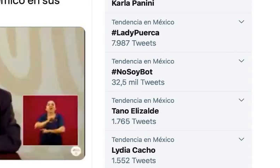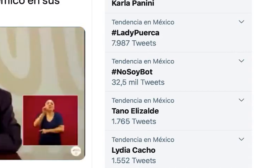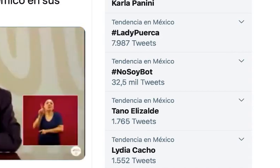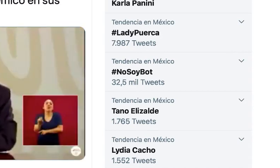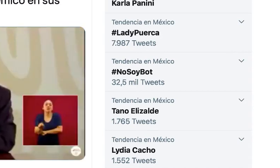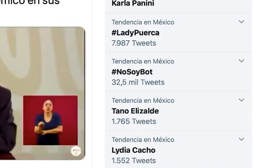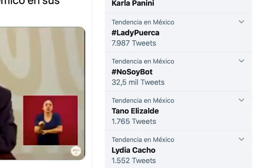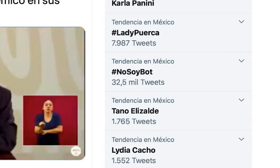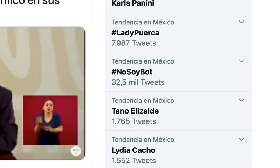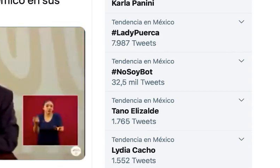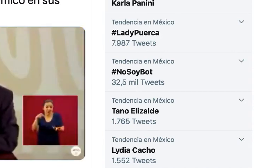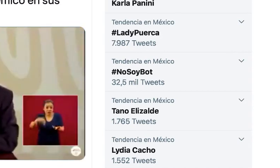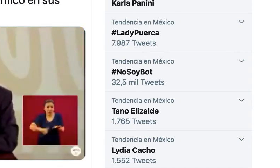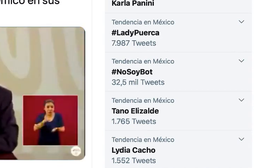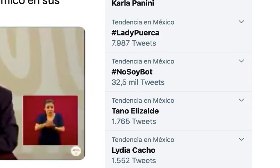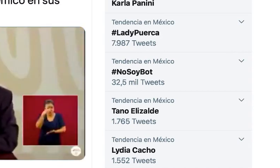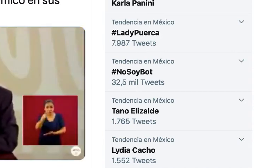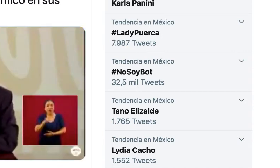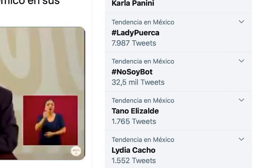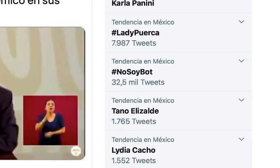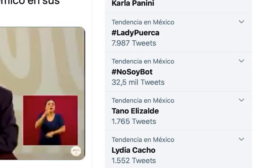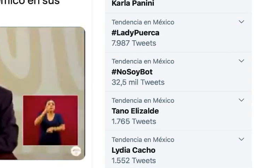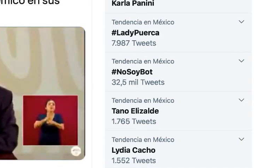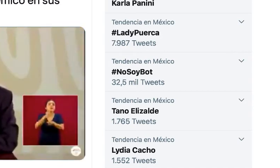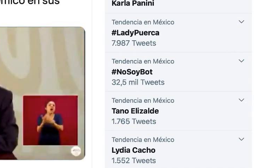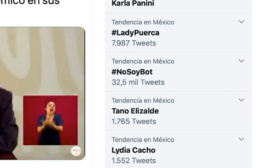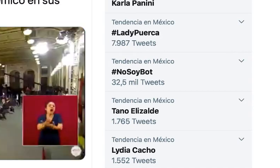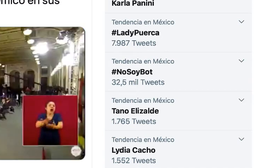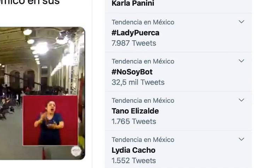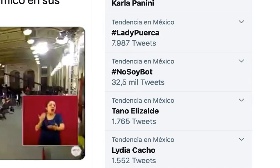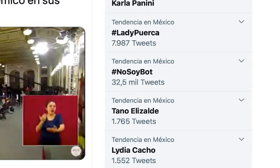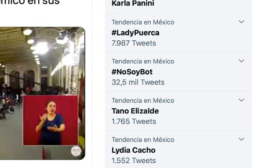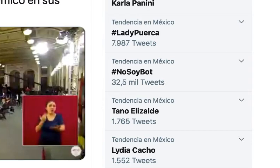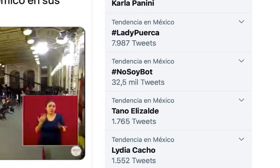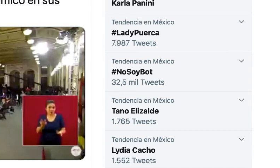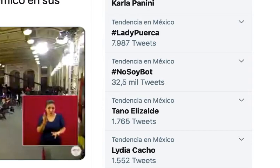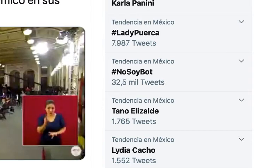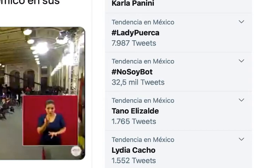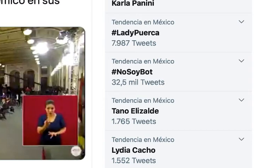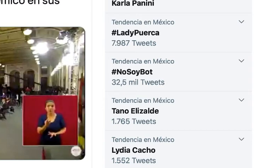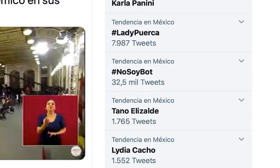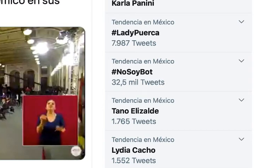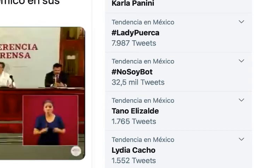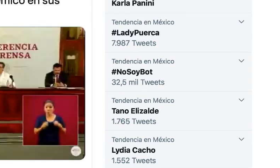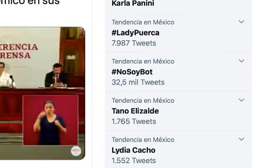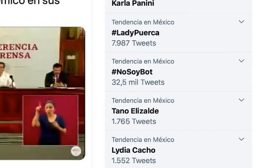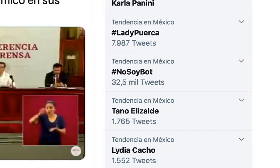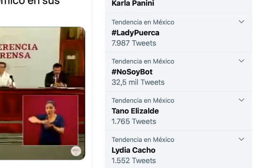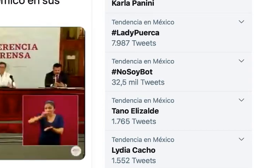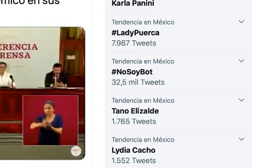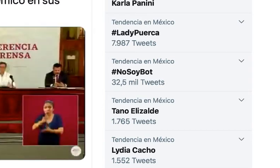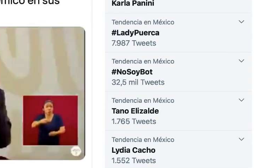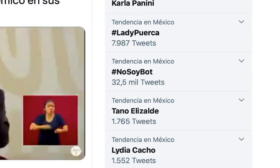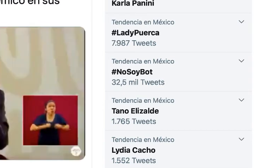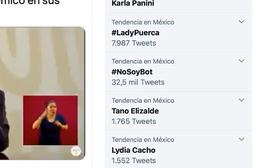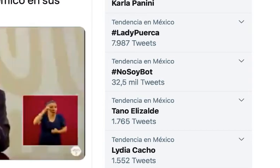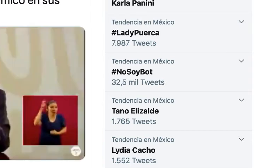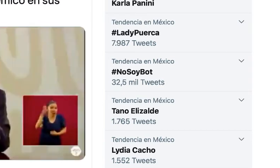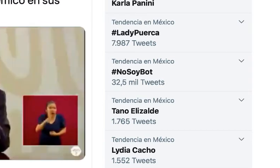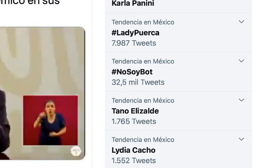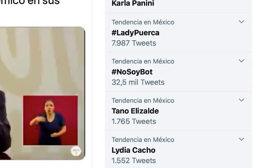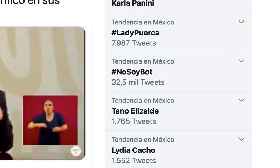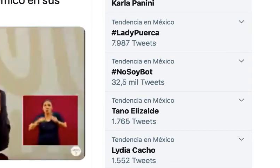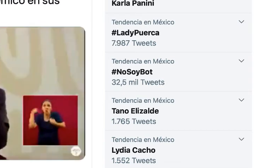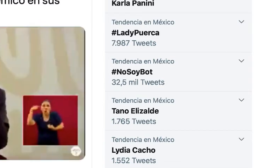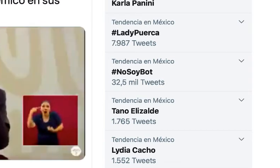nivel nacional. Sin embargo, hoy da una información que no se había visualizado. La pandemia se comporta de